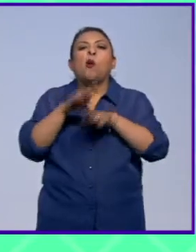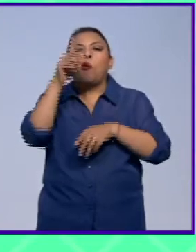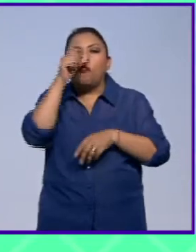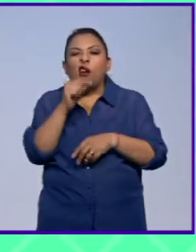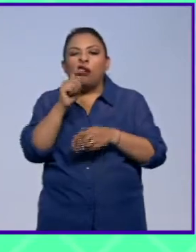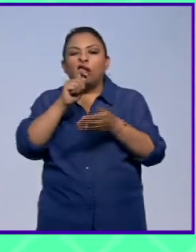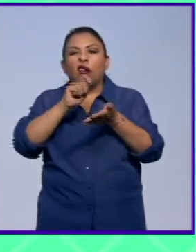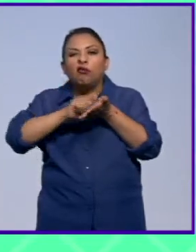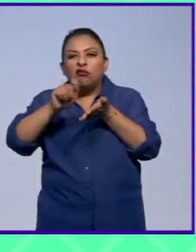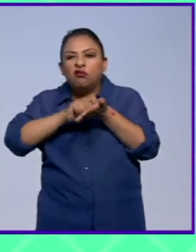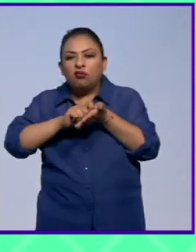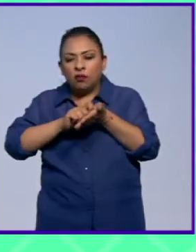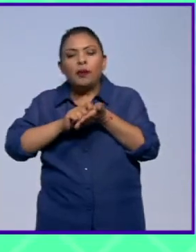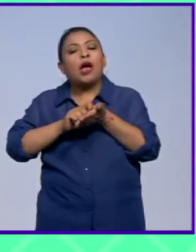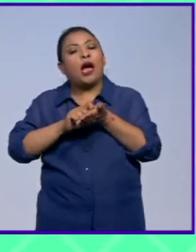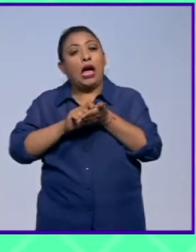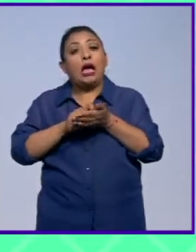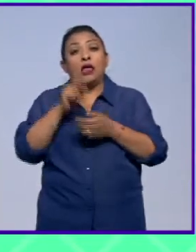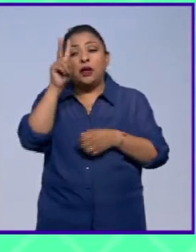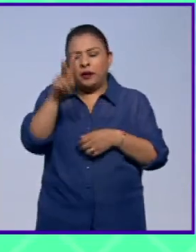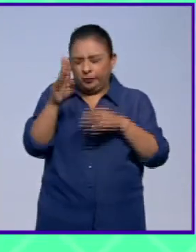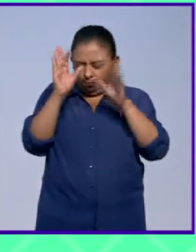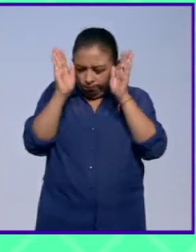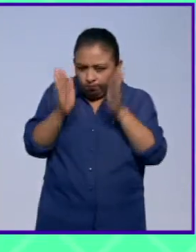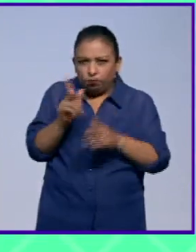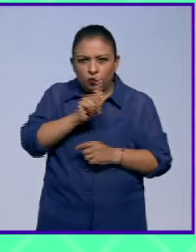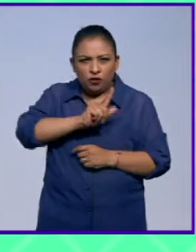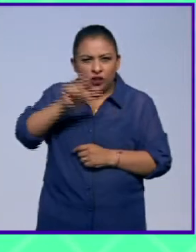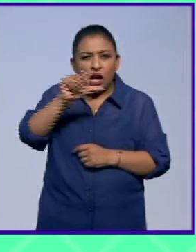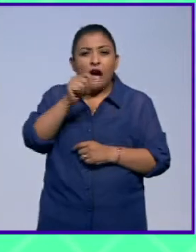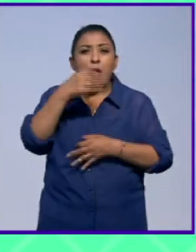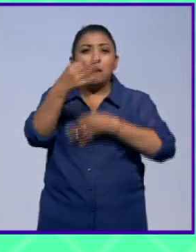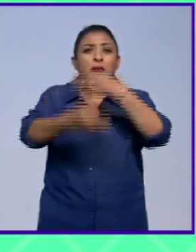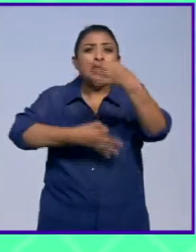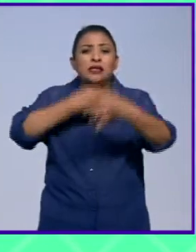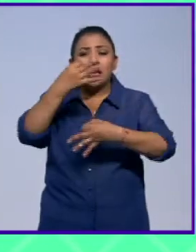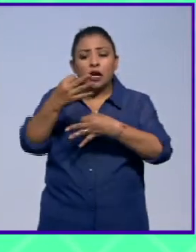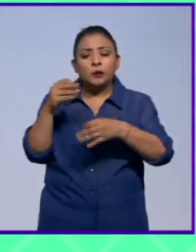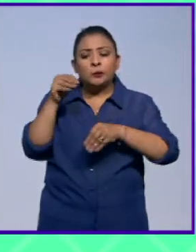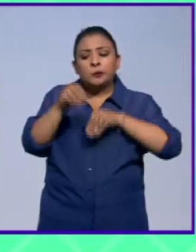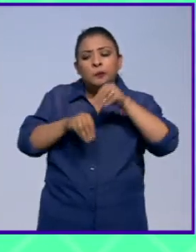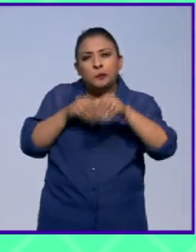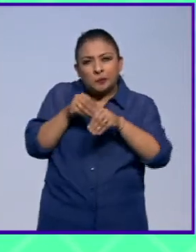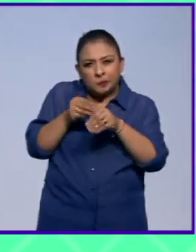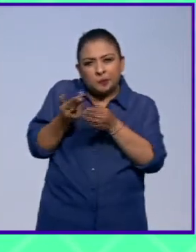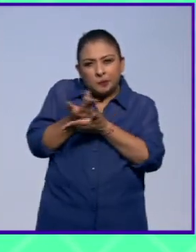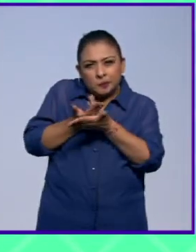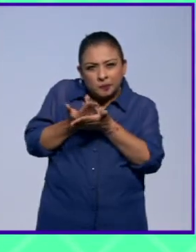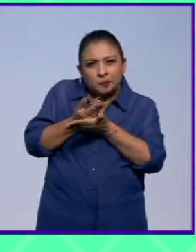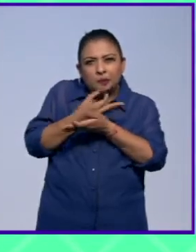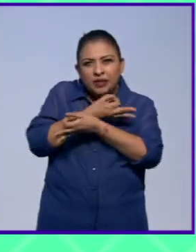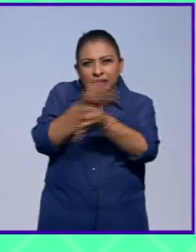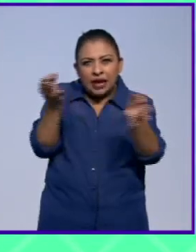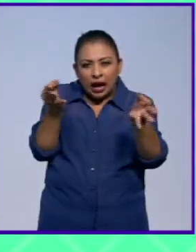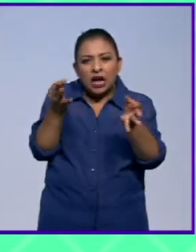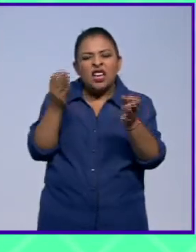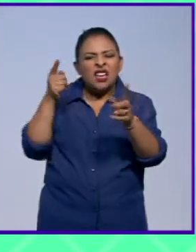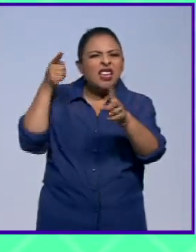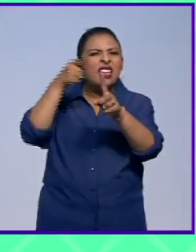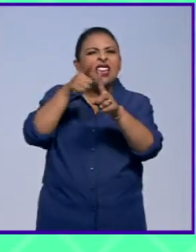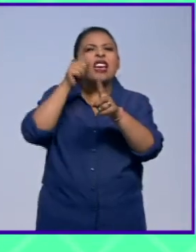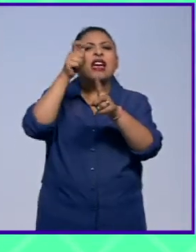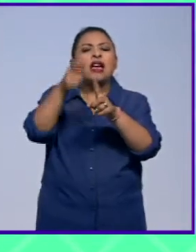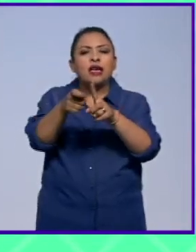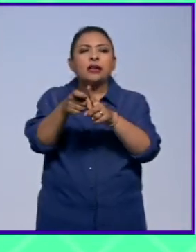Entonces, aquí lo que tratamos de hacer es exactamente ser profesionales de los mensajes. Diseñamos un mensaje y tiene como fin que